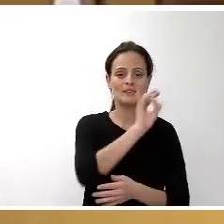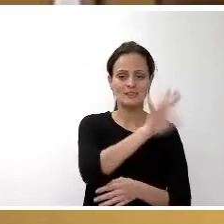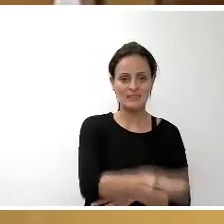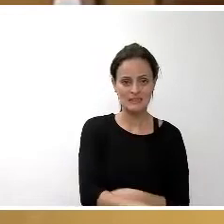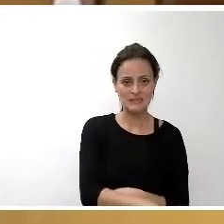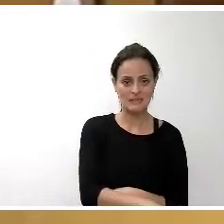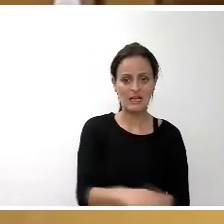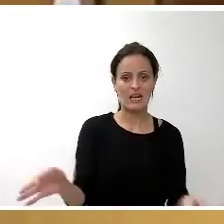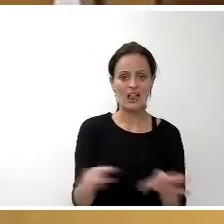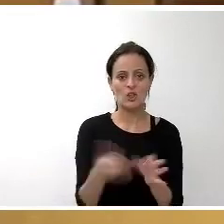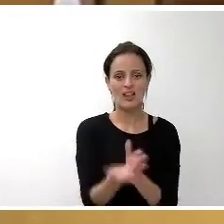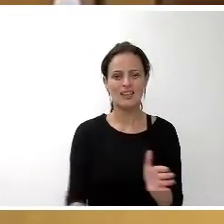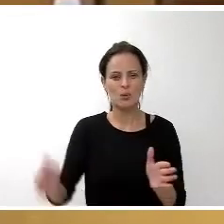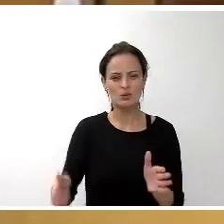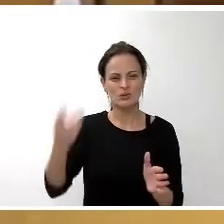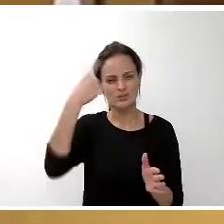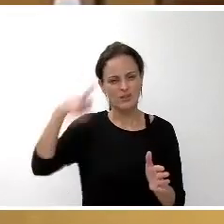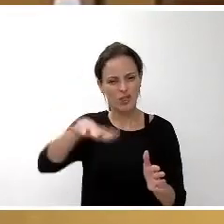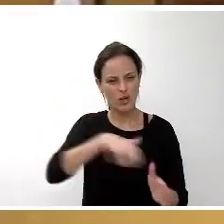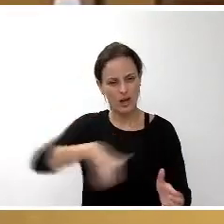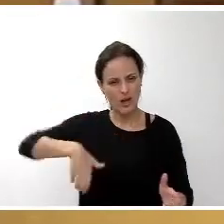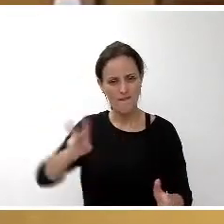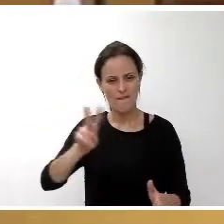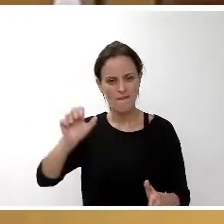anteriores relativo al depósito de La Vera. ¿Una intervención?